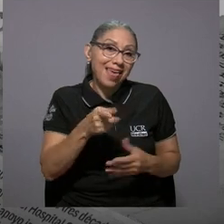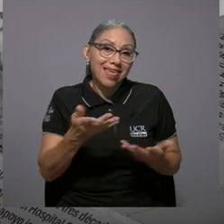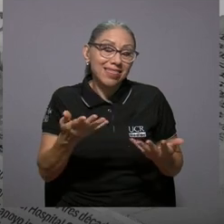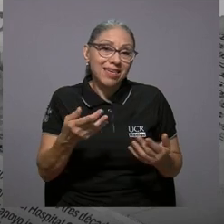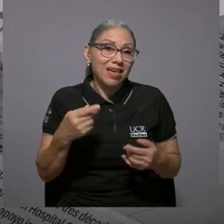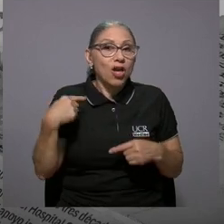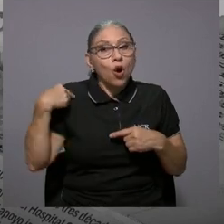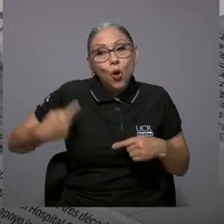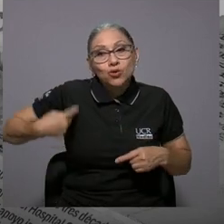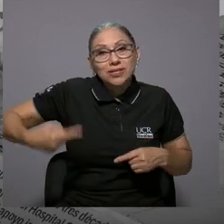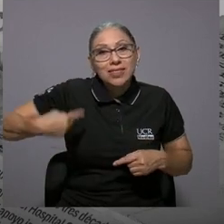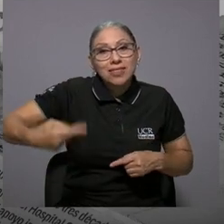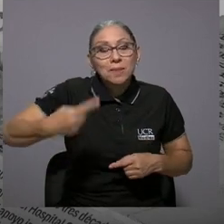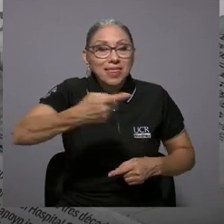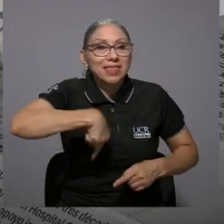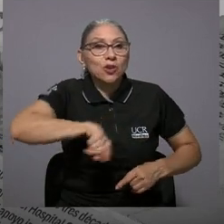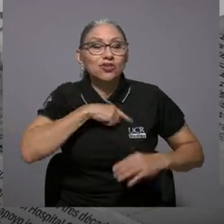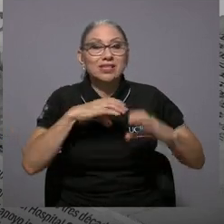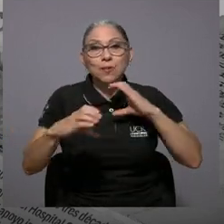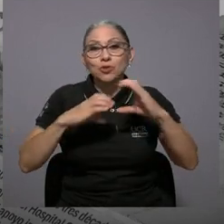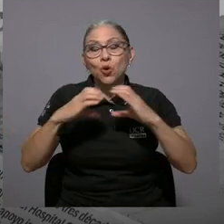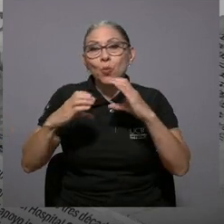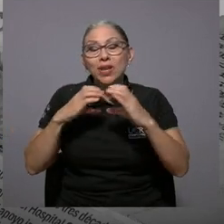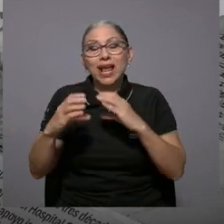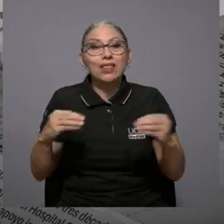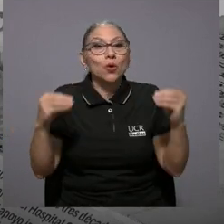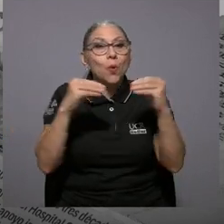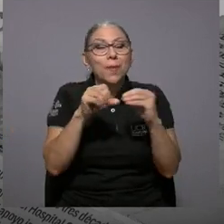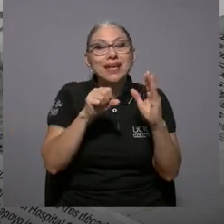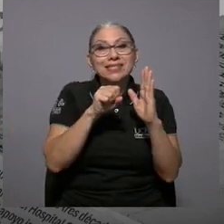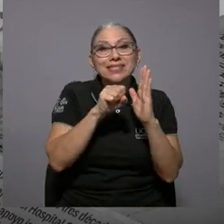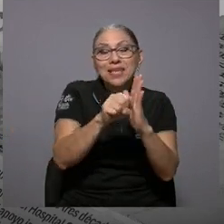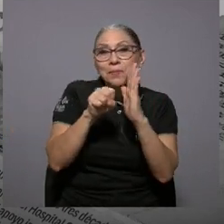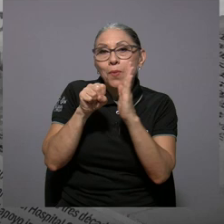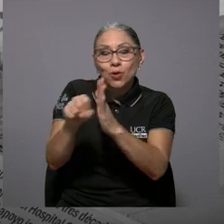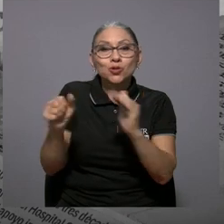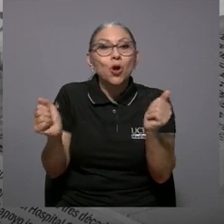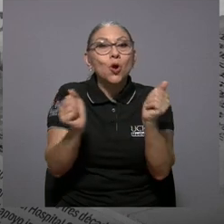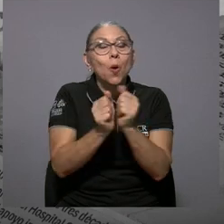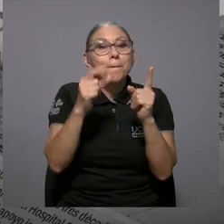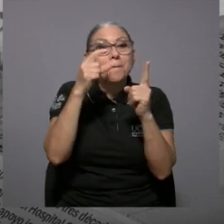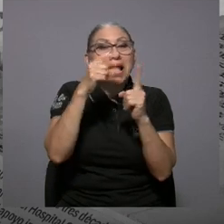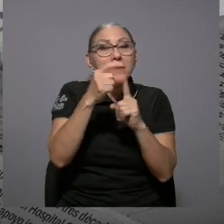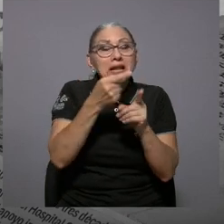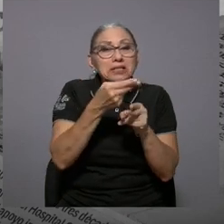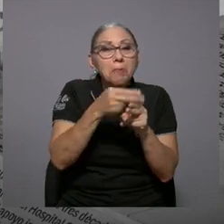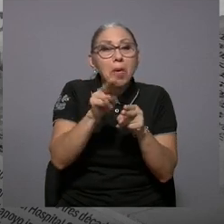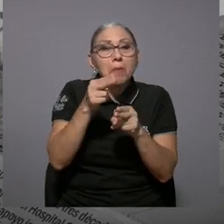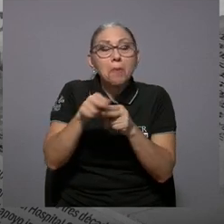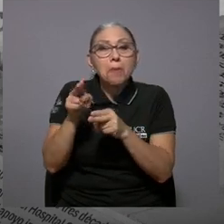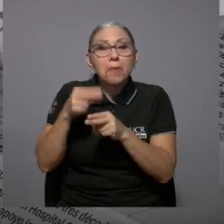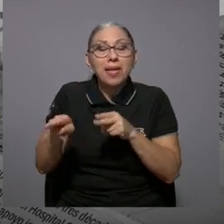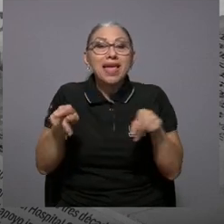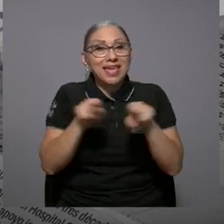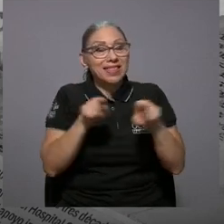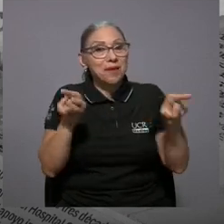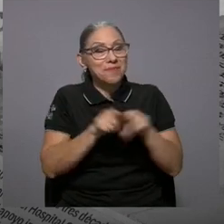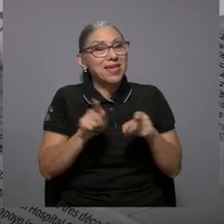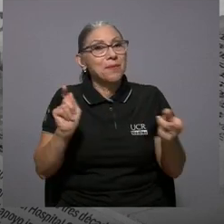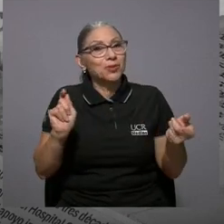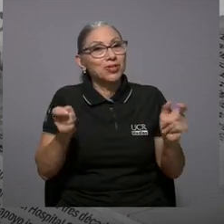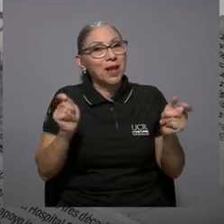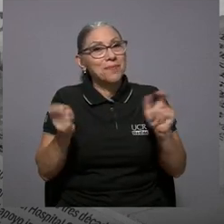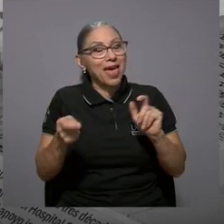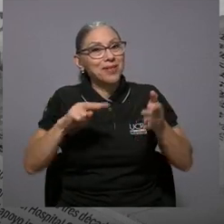realidad constantemente nos estamos comunicando con más símbolos con palabras más abreviadas